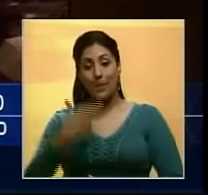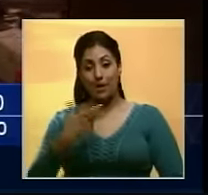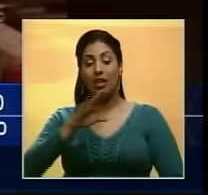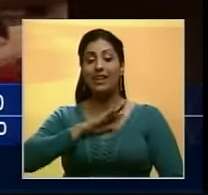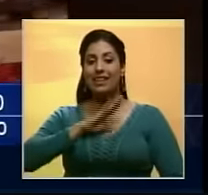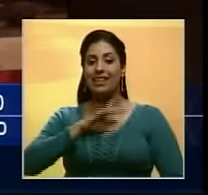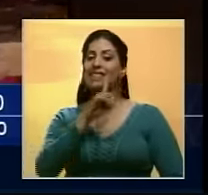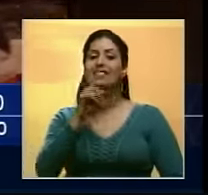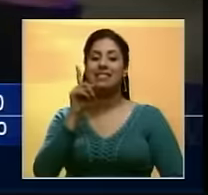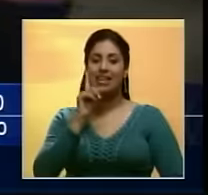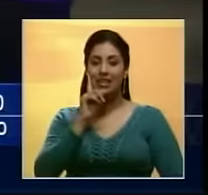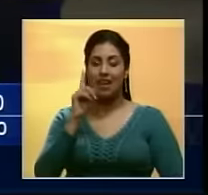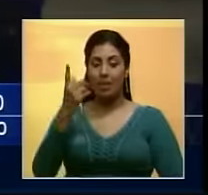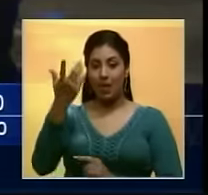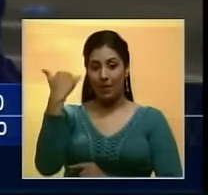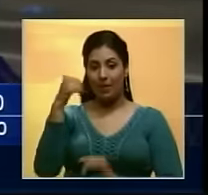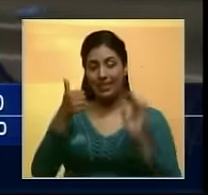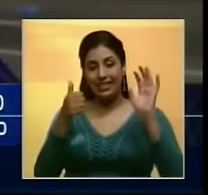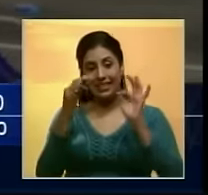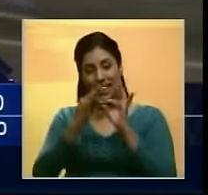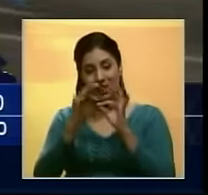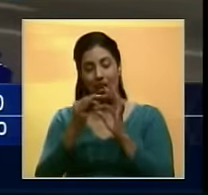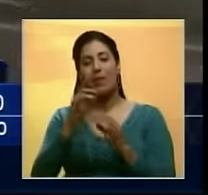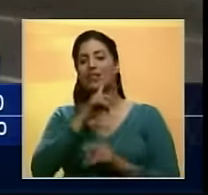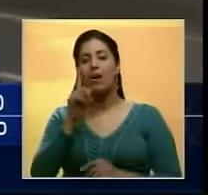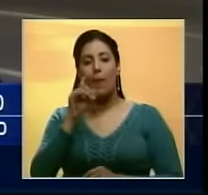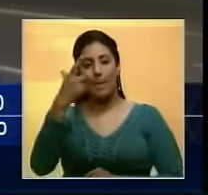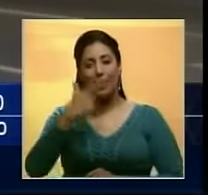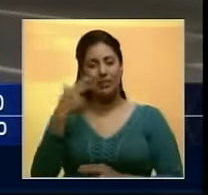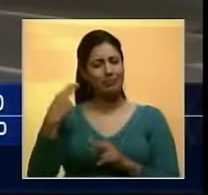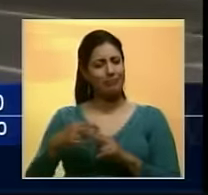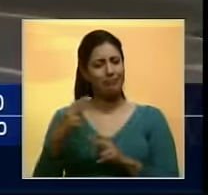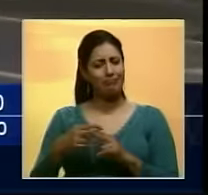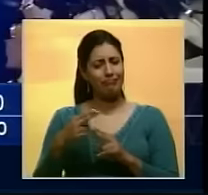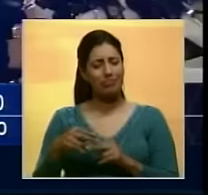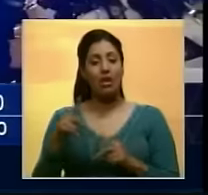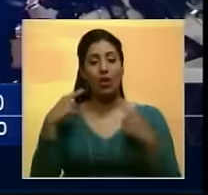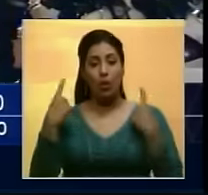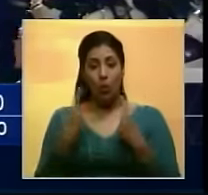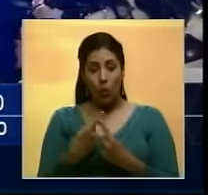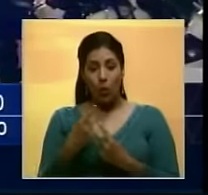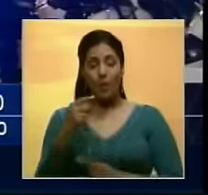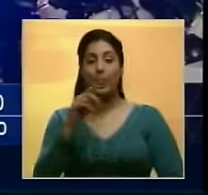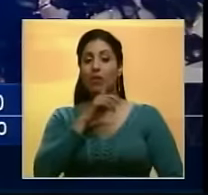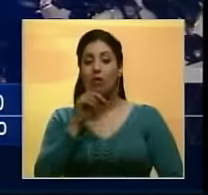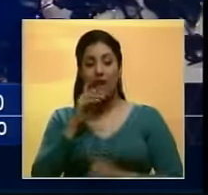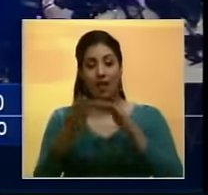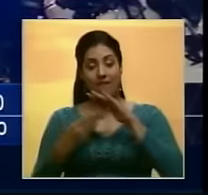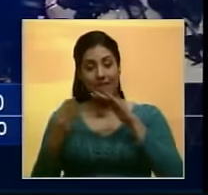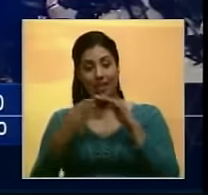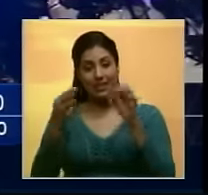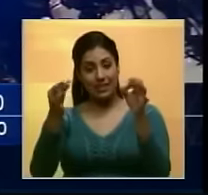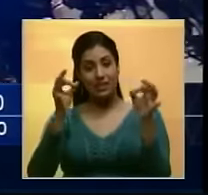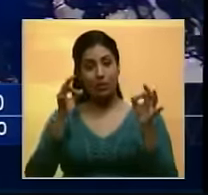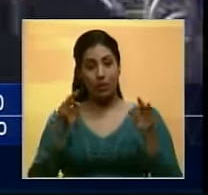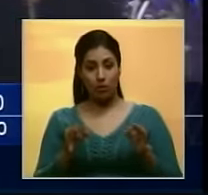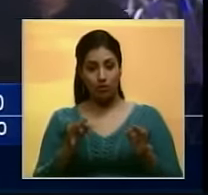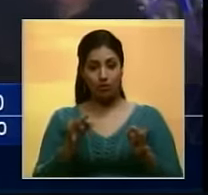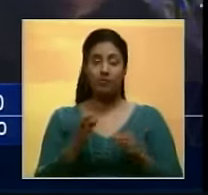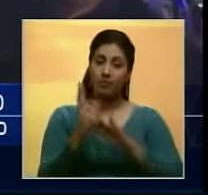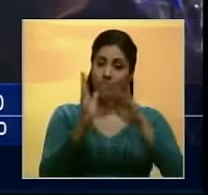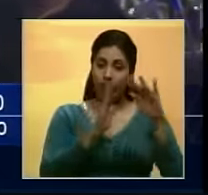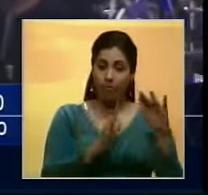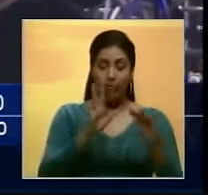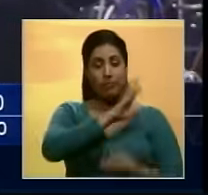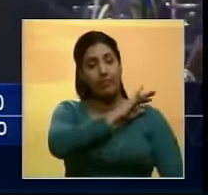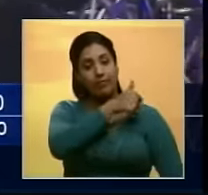hombre se encontraba desaparecido desde el pasado septiembre y estaba calificado como peligroso en las bases de datos de las fuerzas de seguridad. Por otra